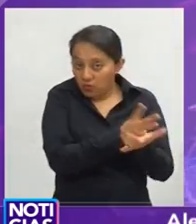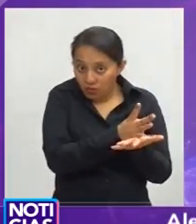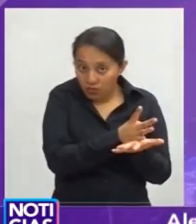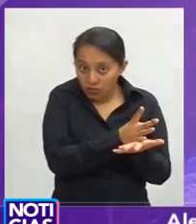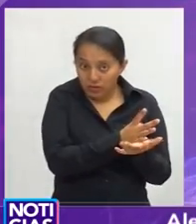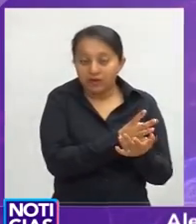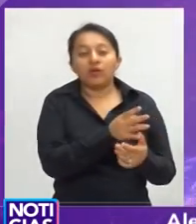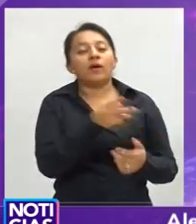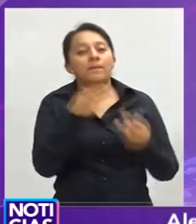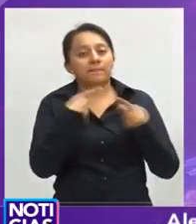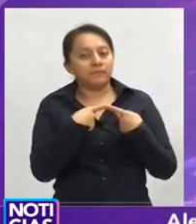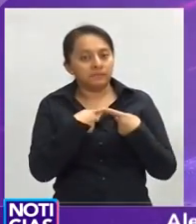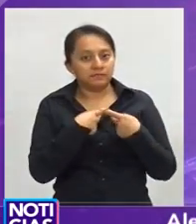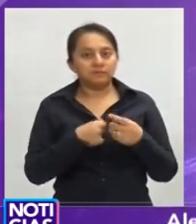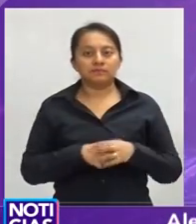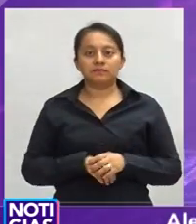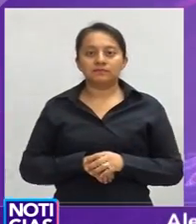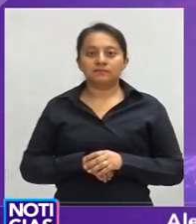Alejandro Cervantes.